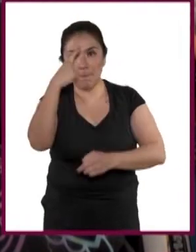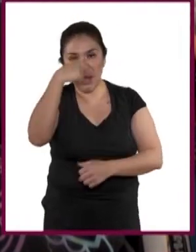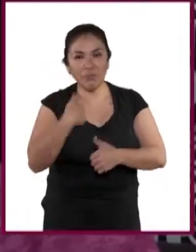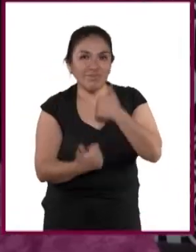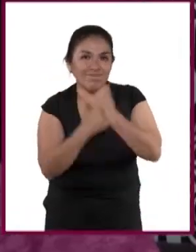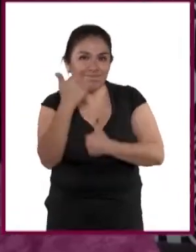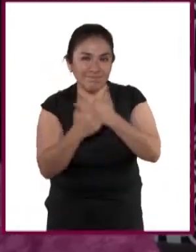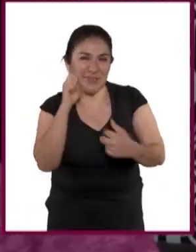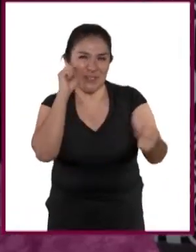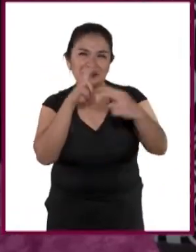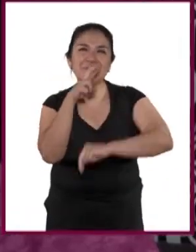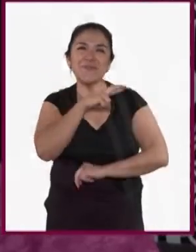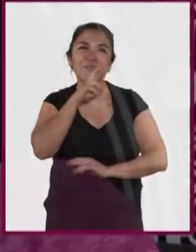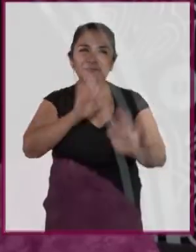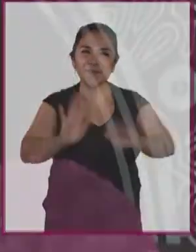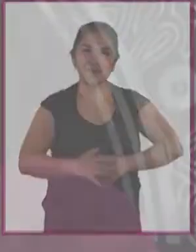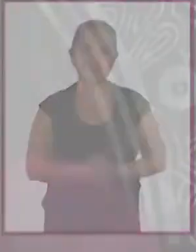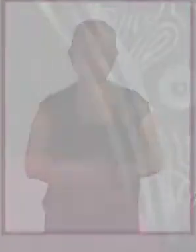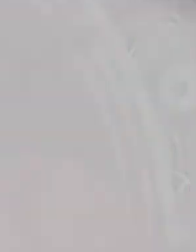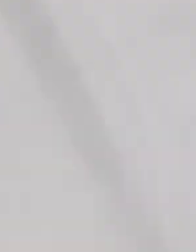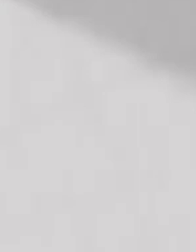Mis Metas. ¡Nos vemos pronto!